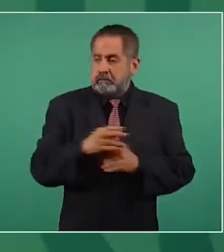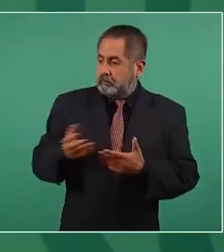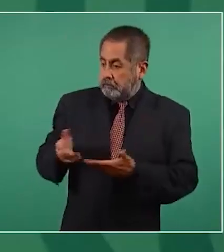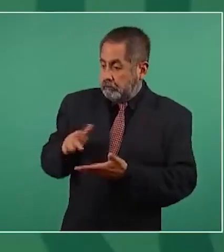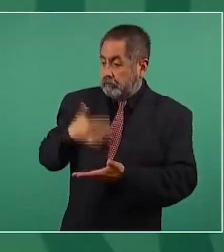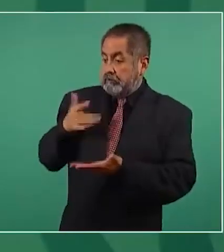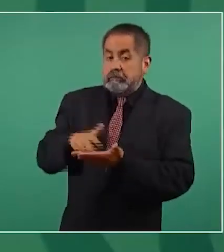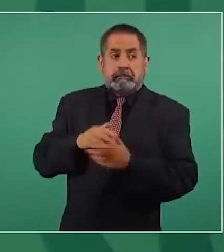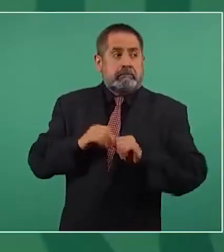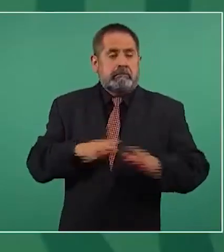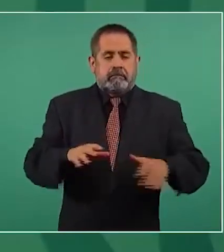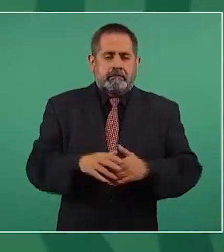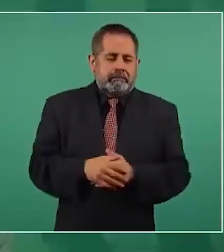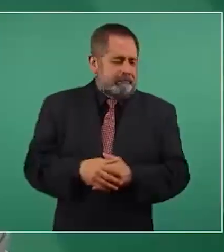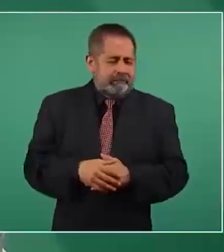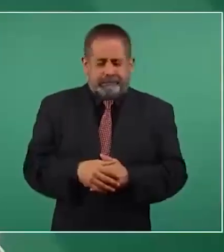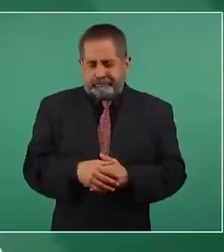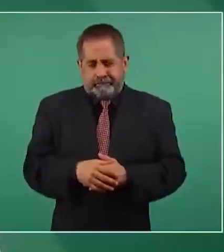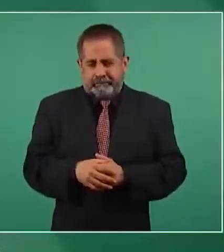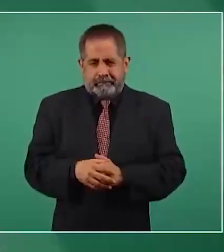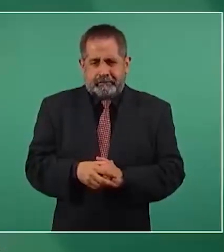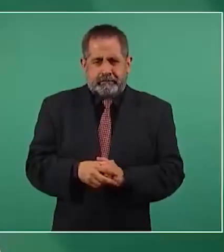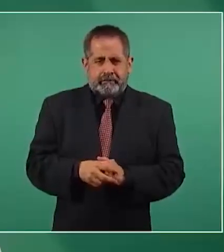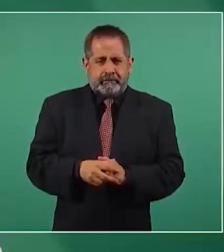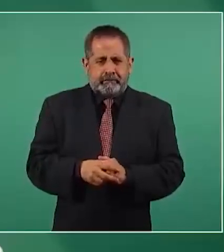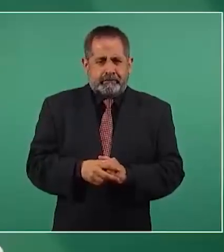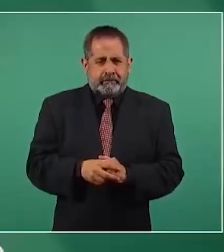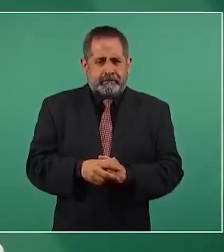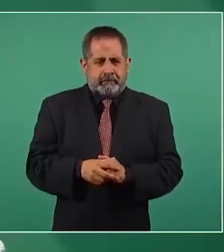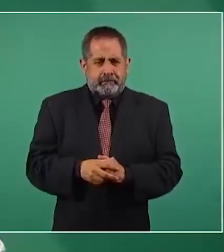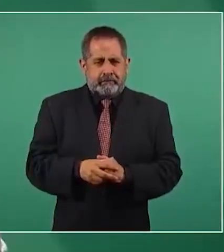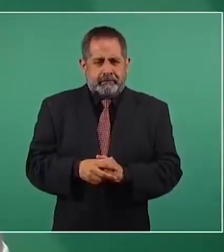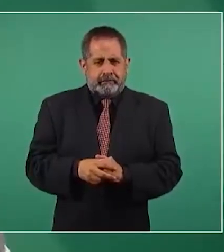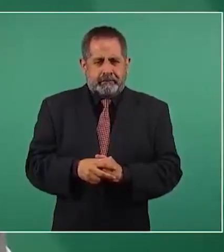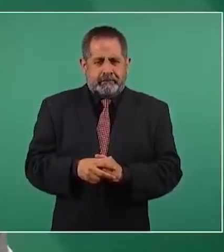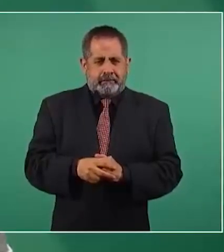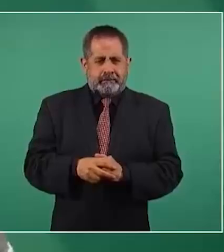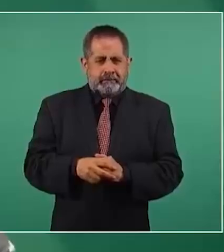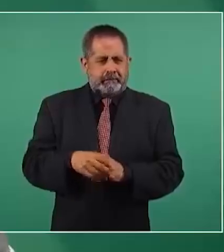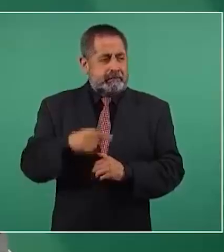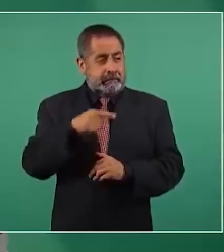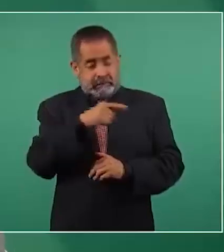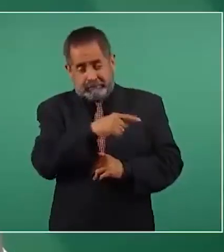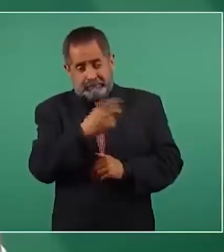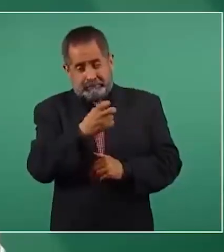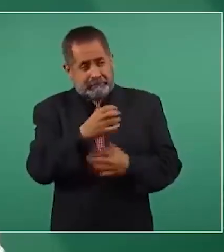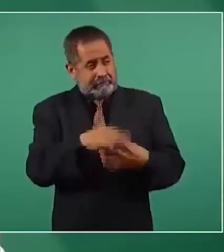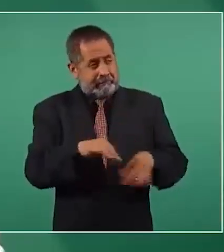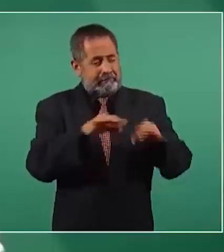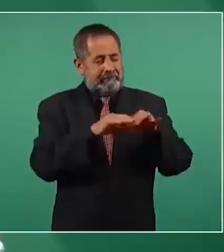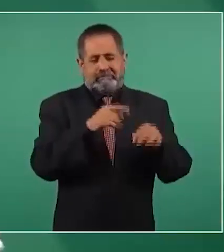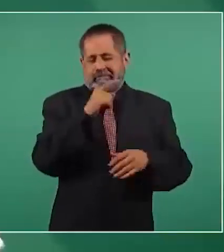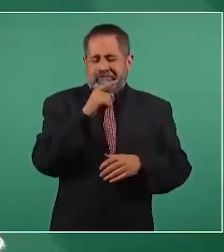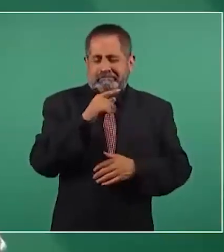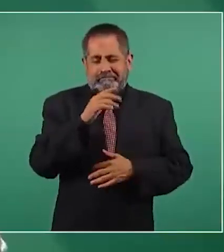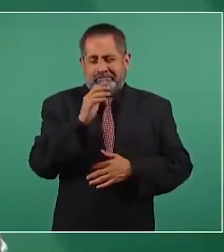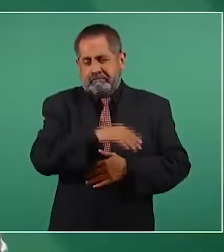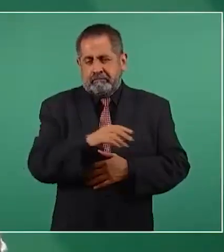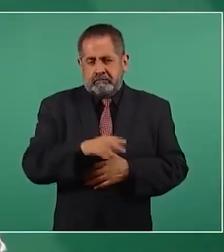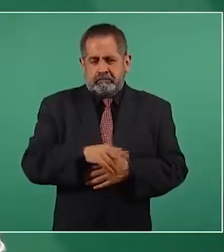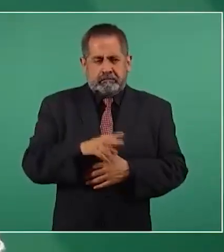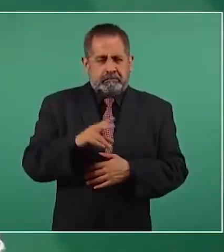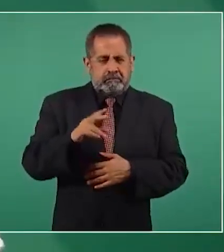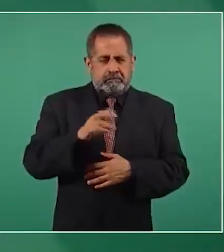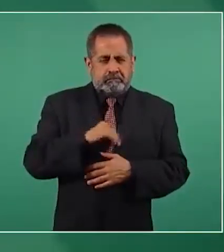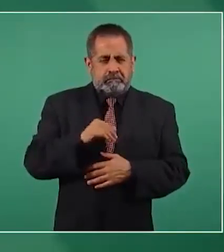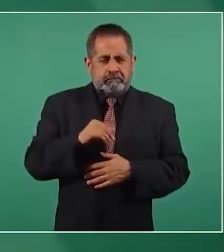No es eso tan trascendente, no estoy en contra de